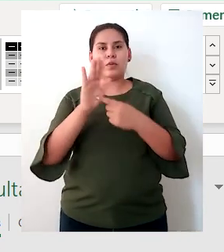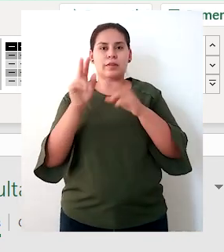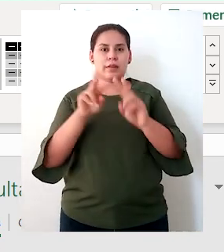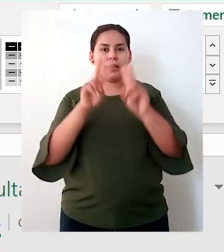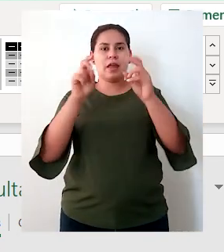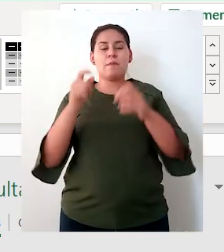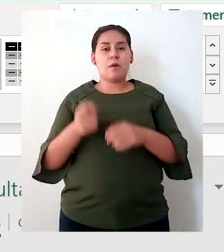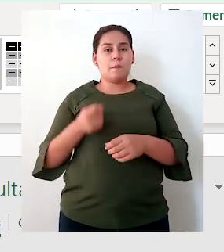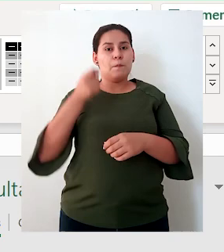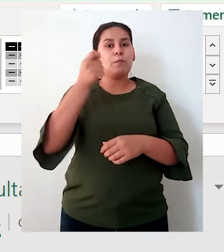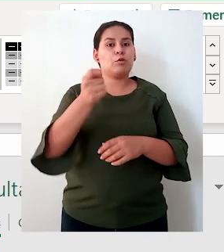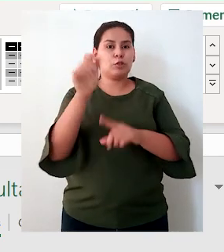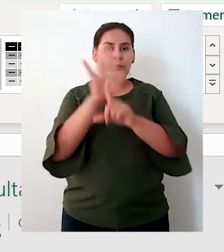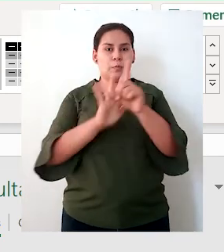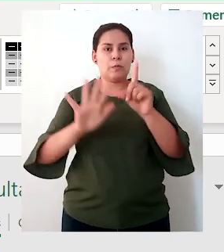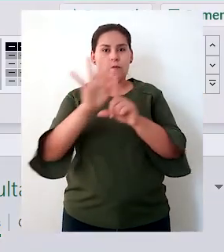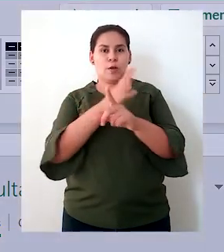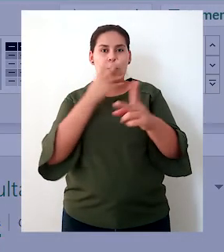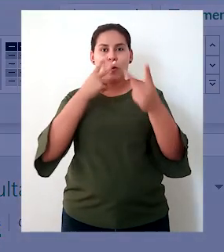vemos en el próximo video.